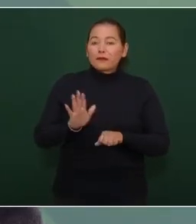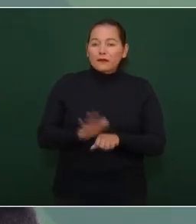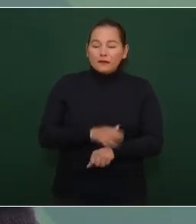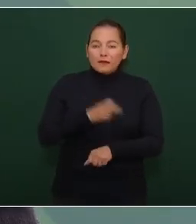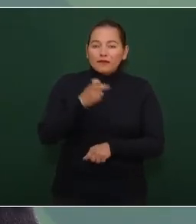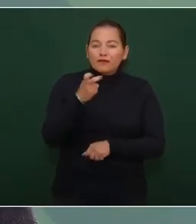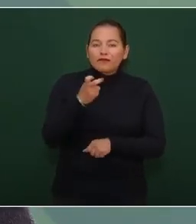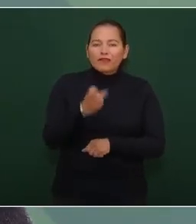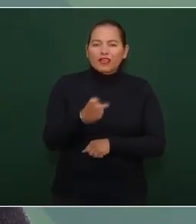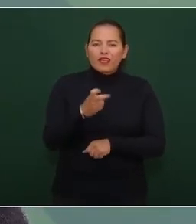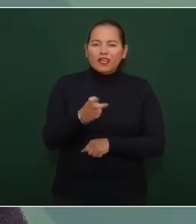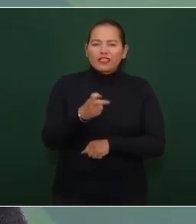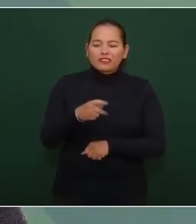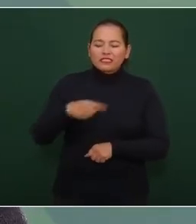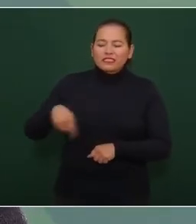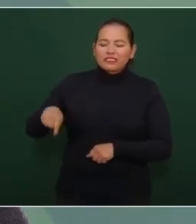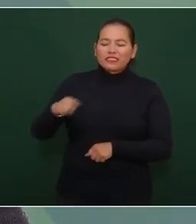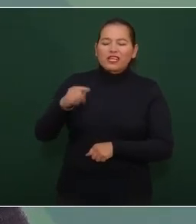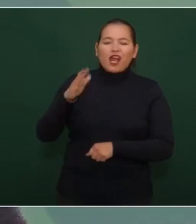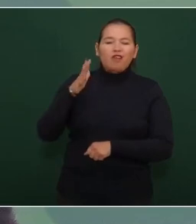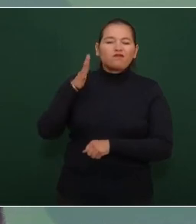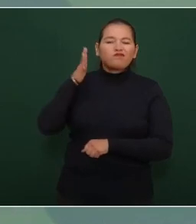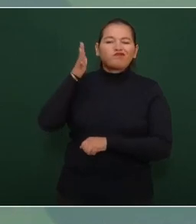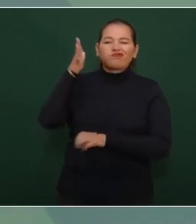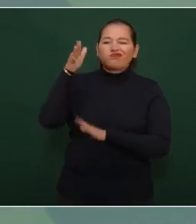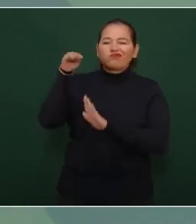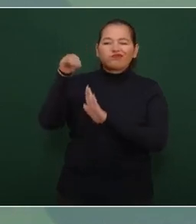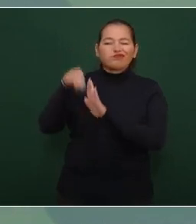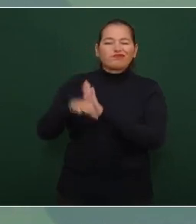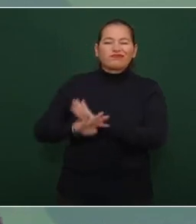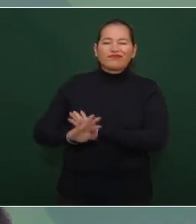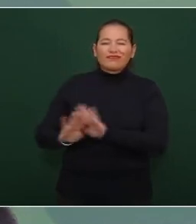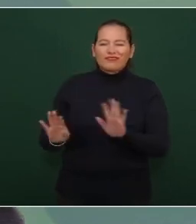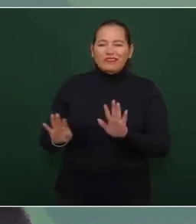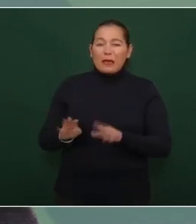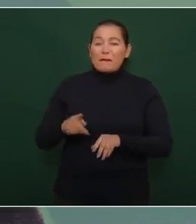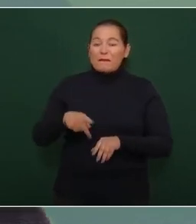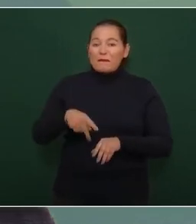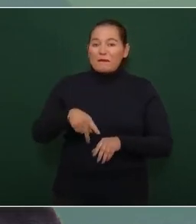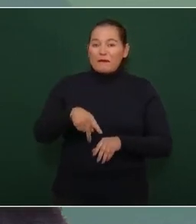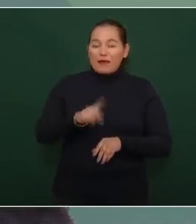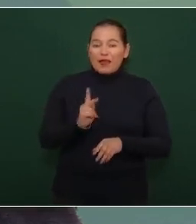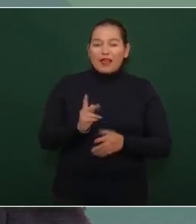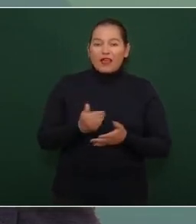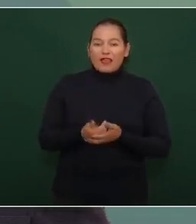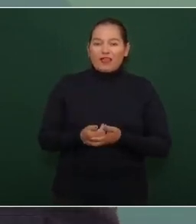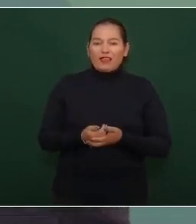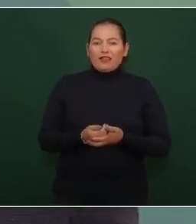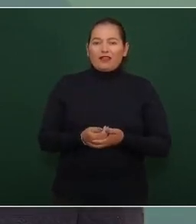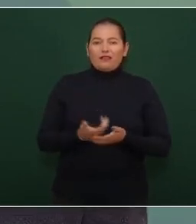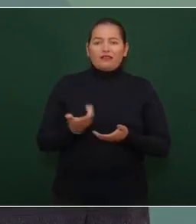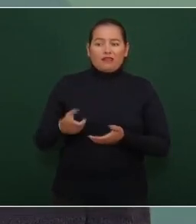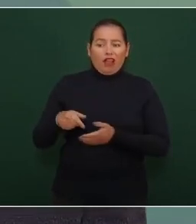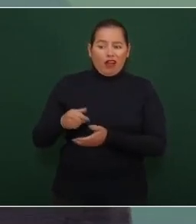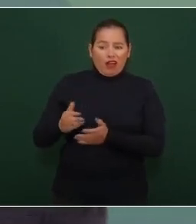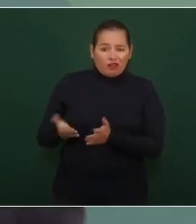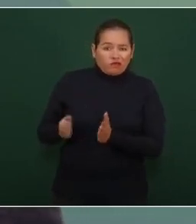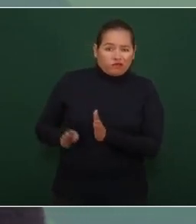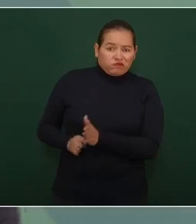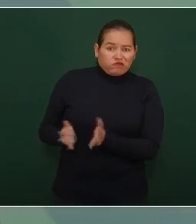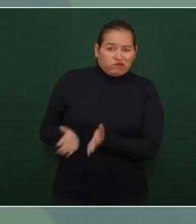futuro claro no hay que desanimarse que le siguen echando ganas